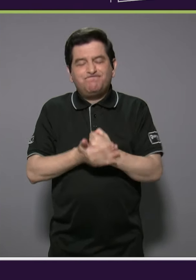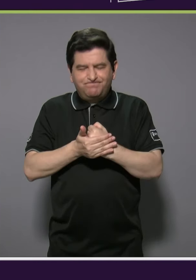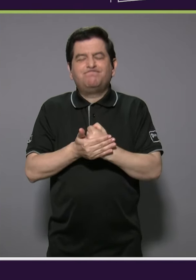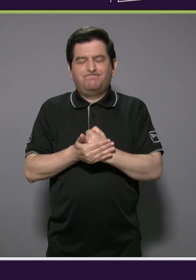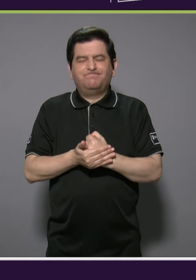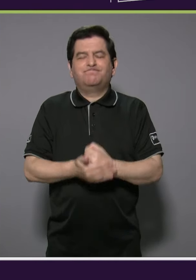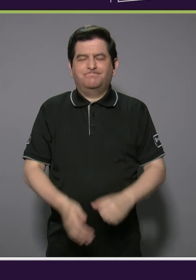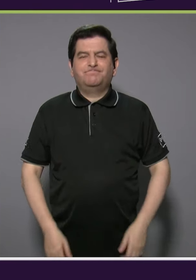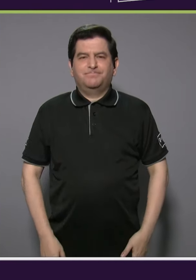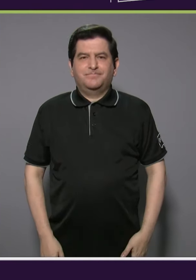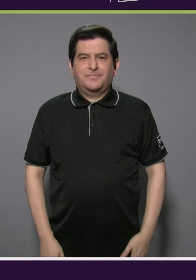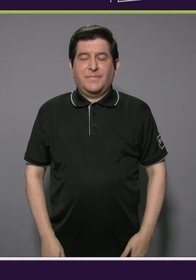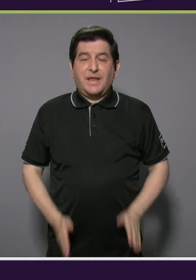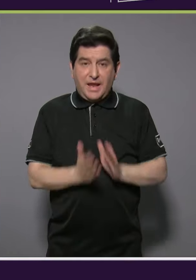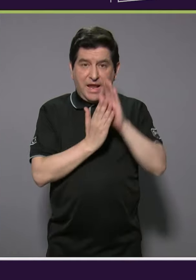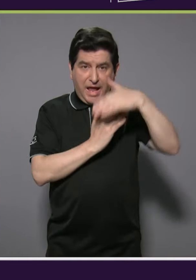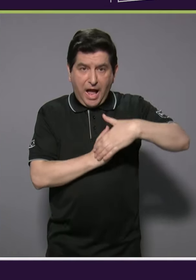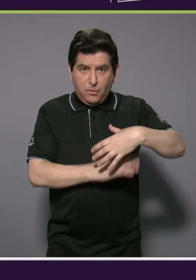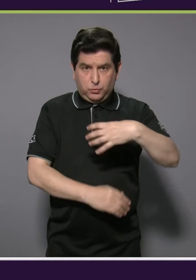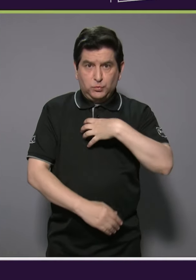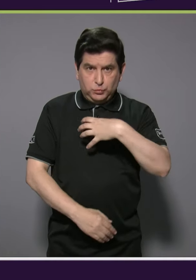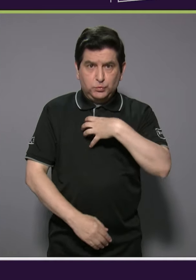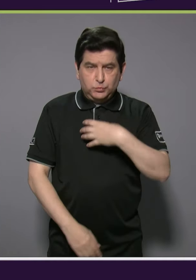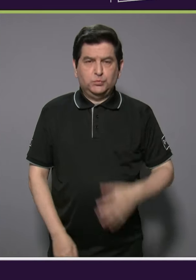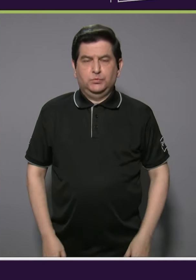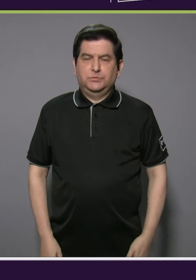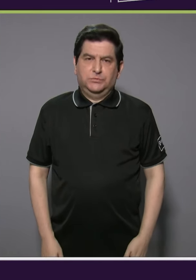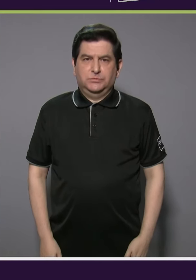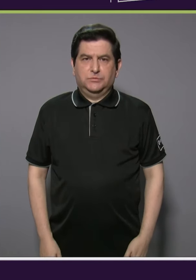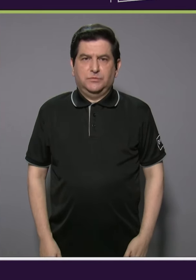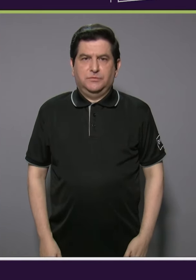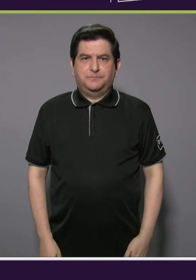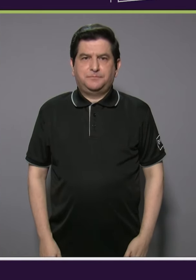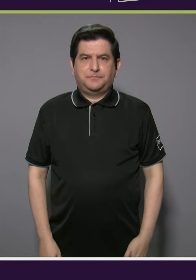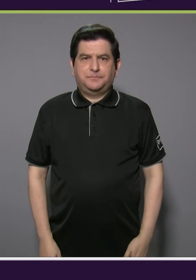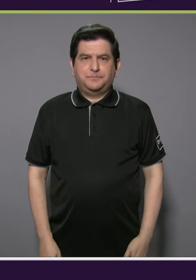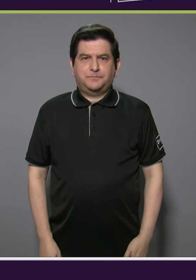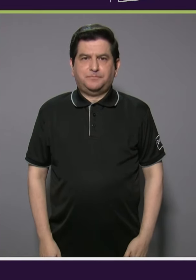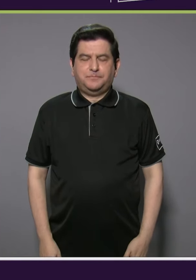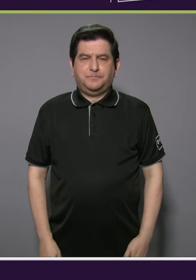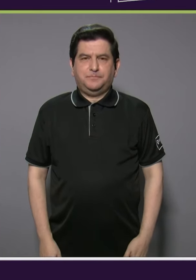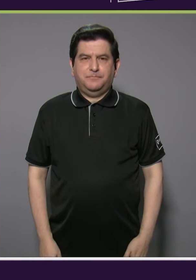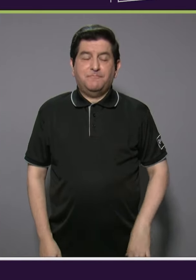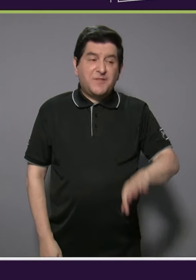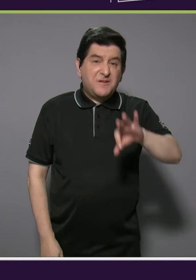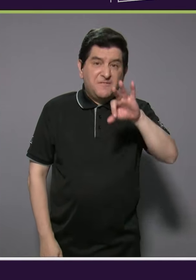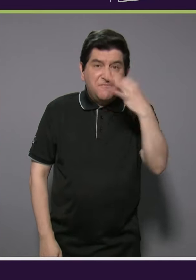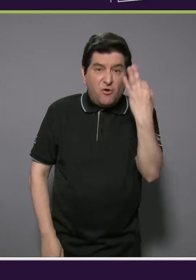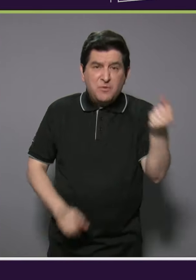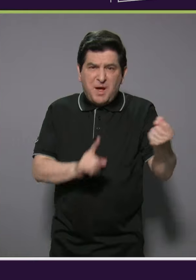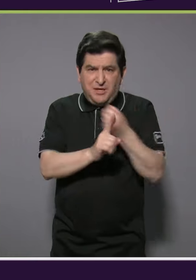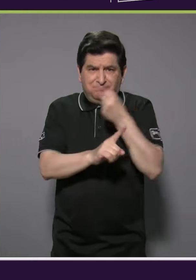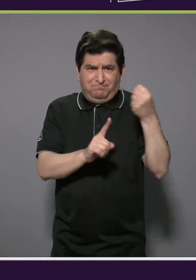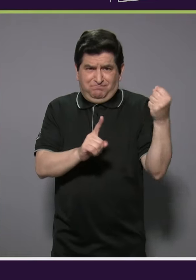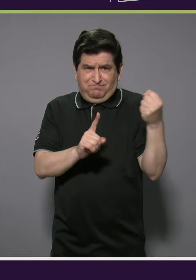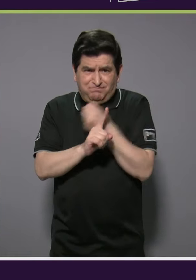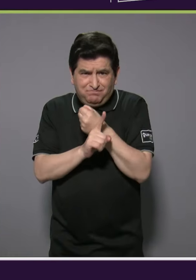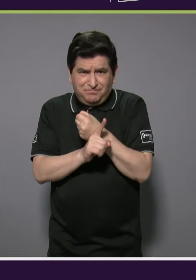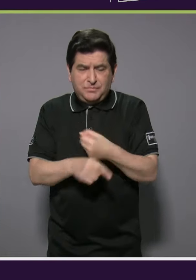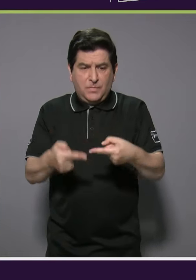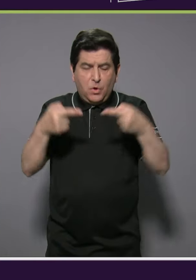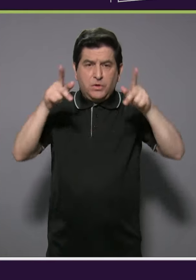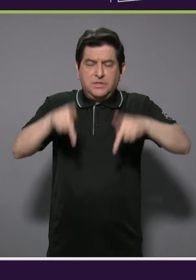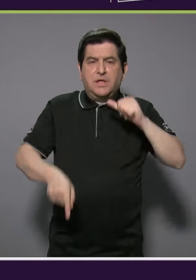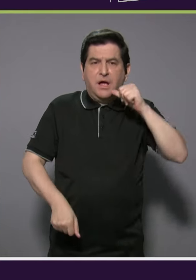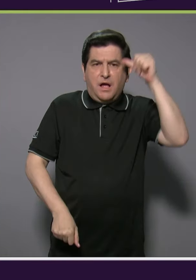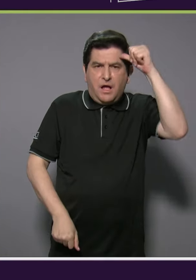el abuso patrimonial es una de las formas de violencia hacia la persona